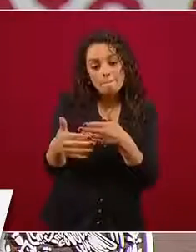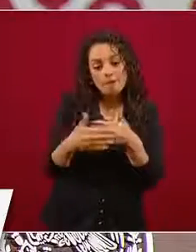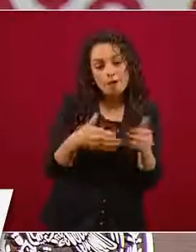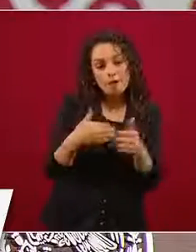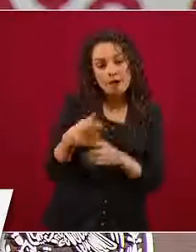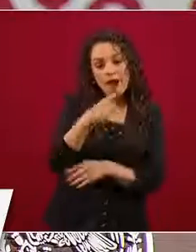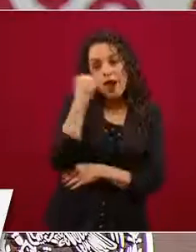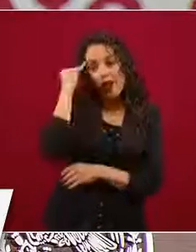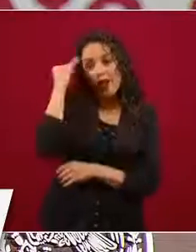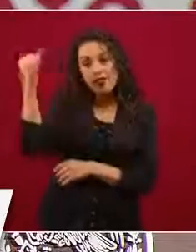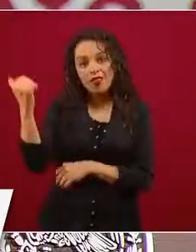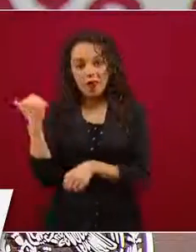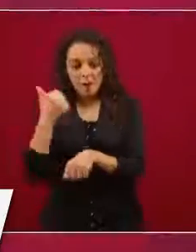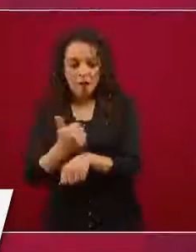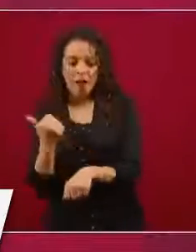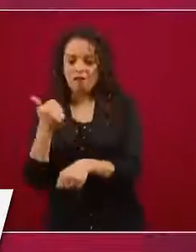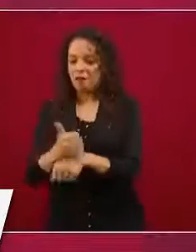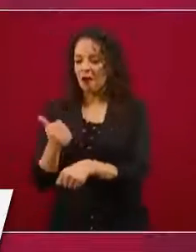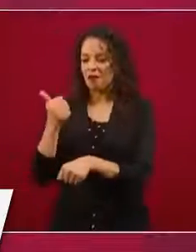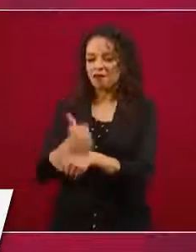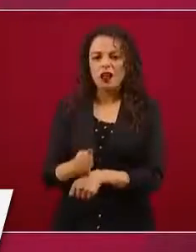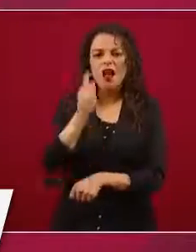¿Quién impulsaba todo esto?